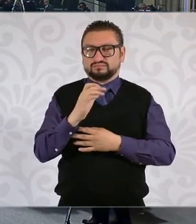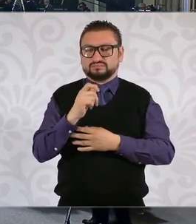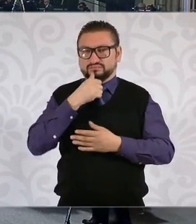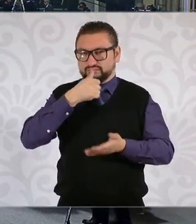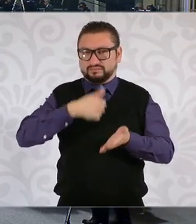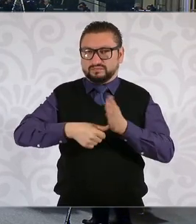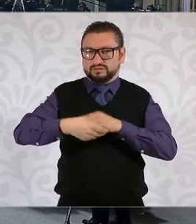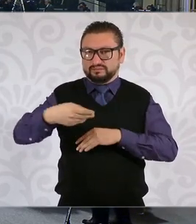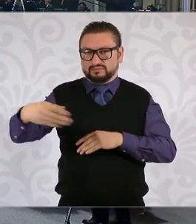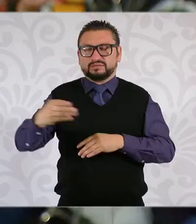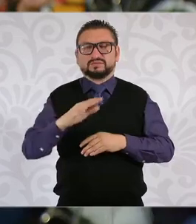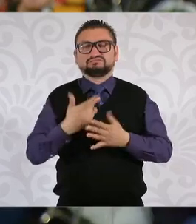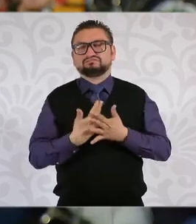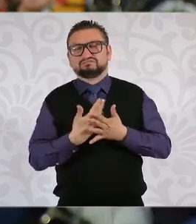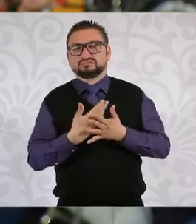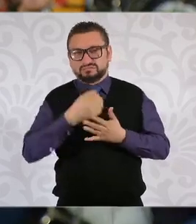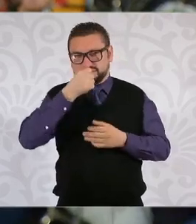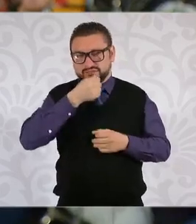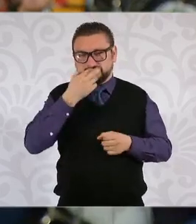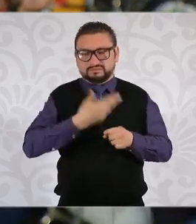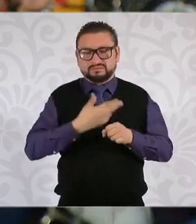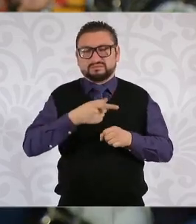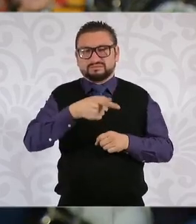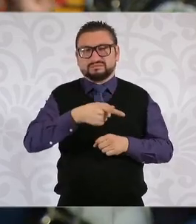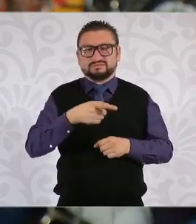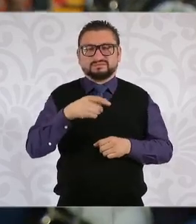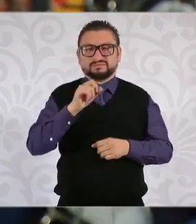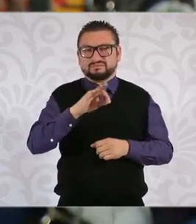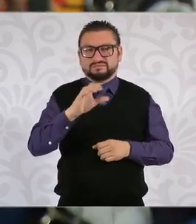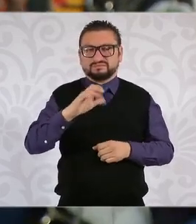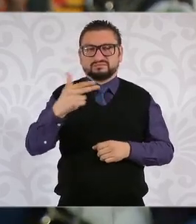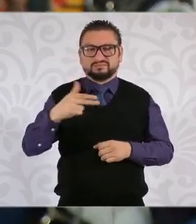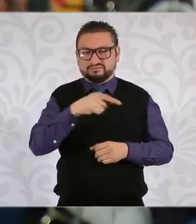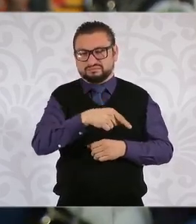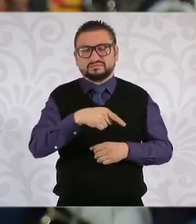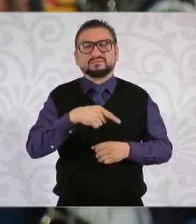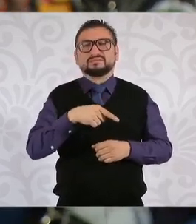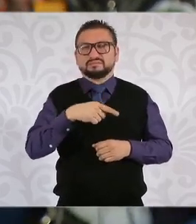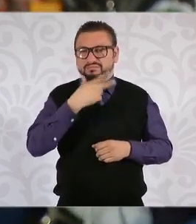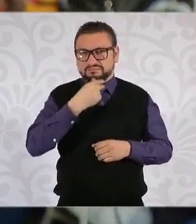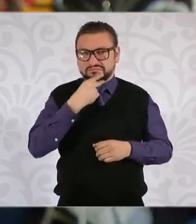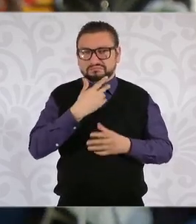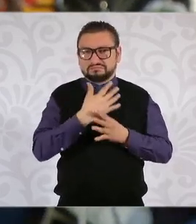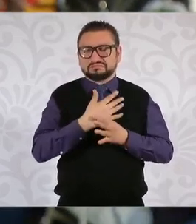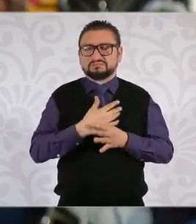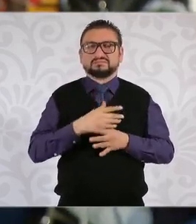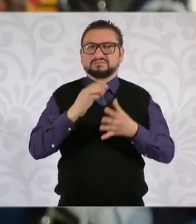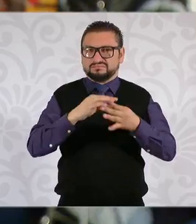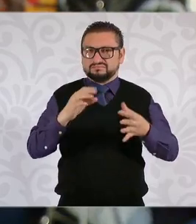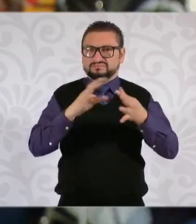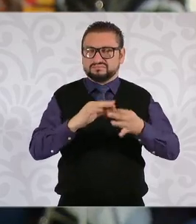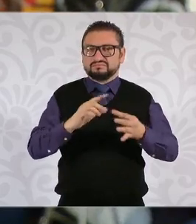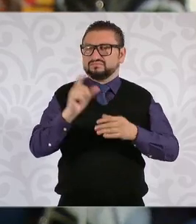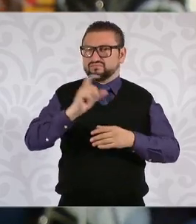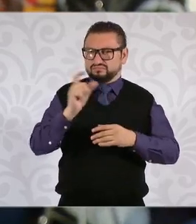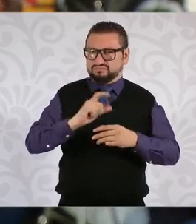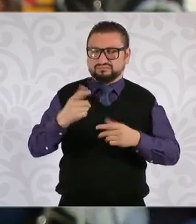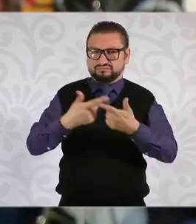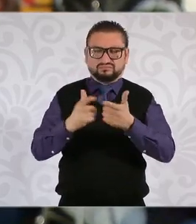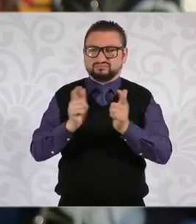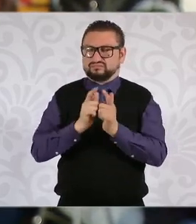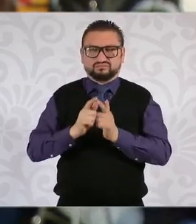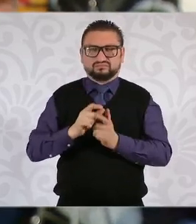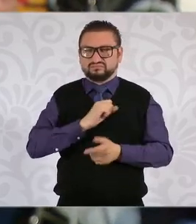que se dé la sentencia al exsecretario de Seguridad de Felipe Calderón. Y bueno, él habla de que fue implacable cuando tuvo que enfrentar a los grupos